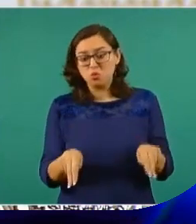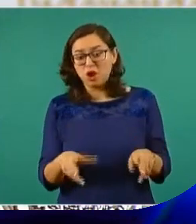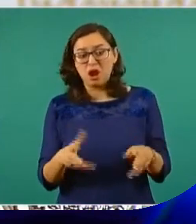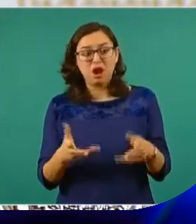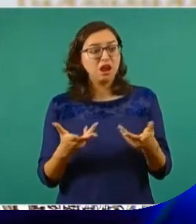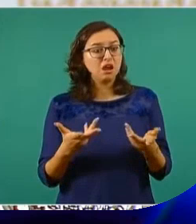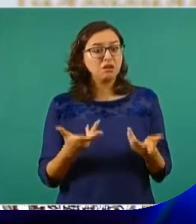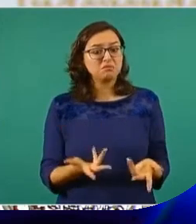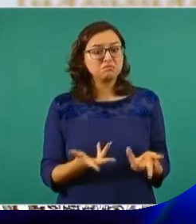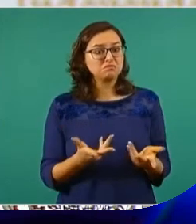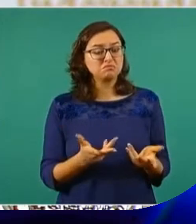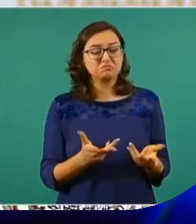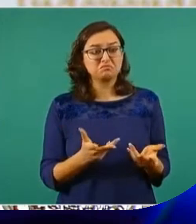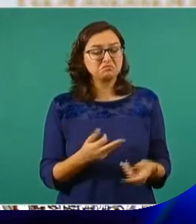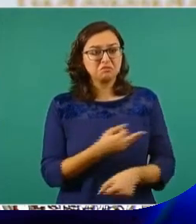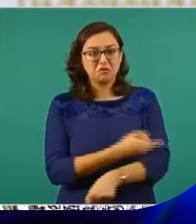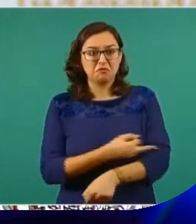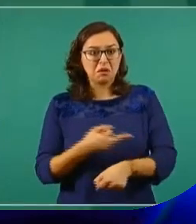cualquier familiar,